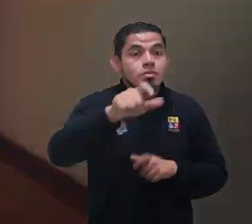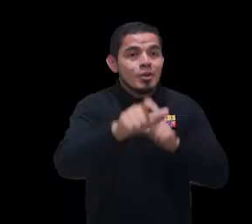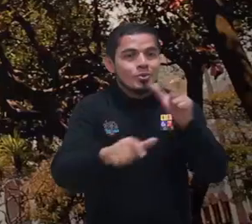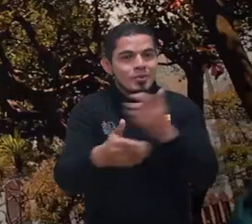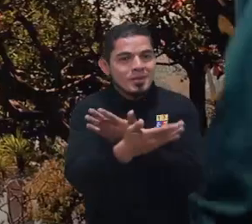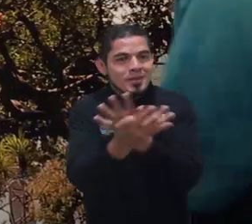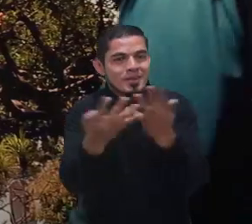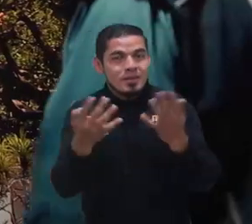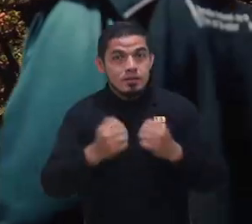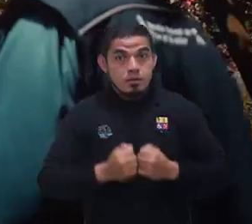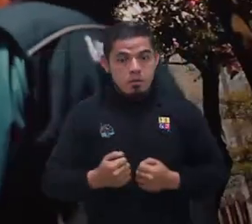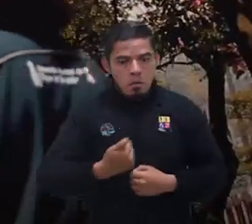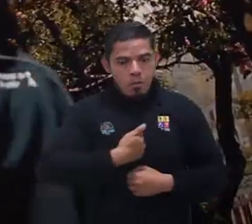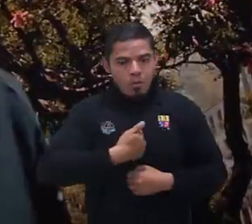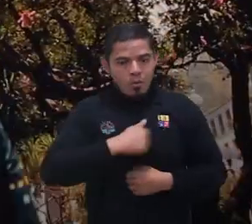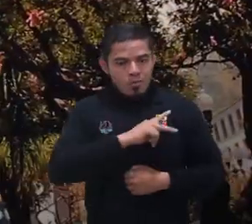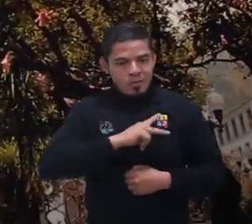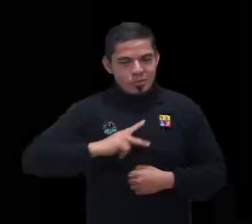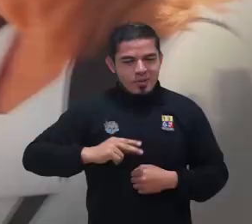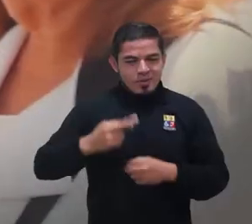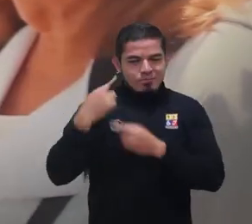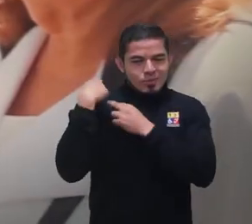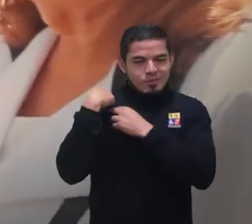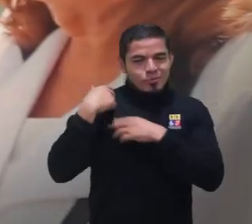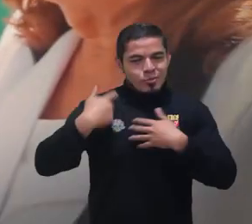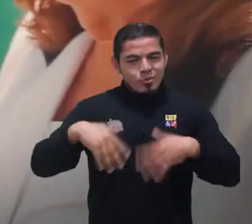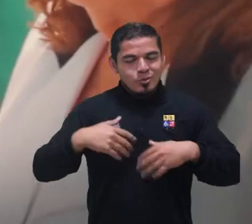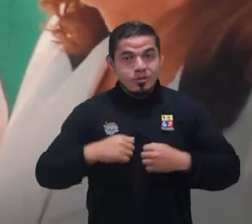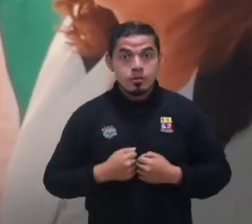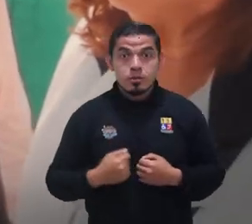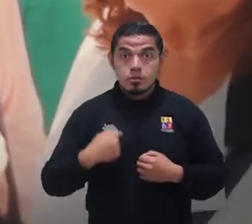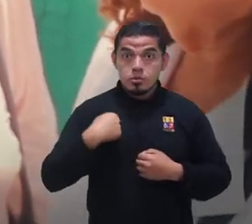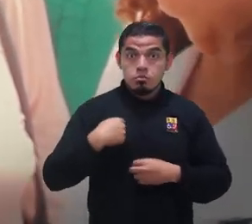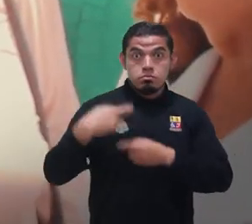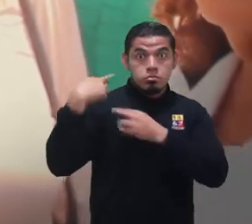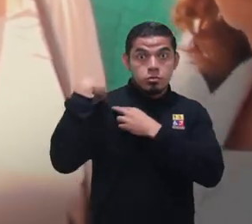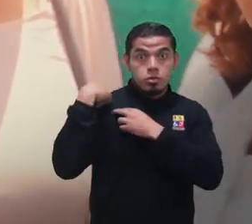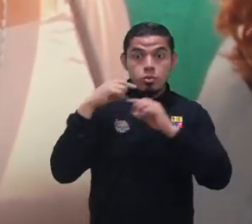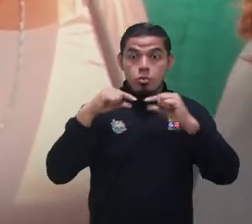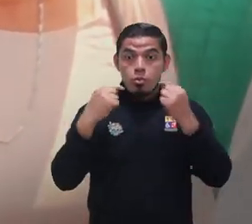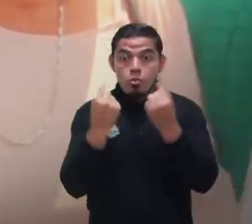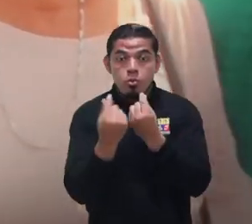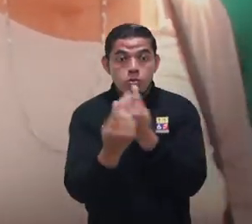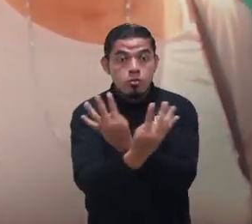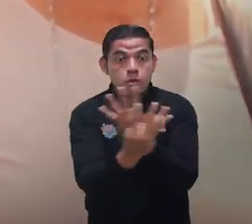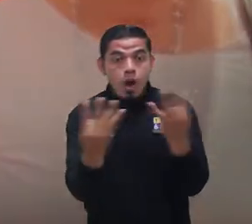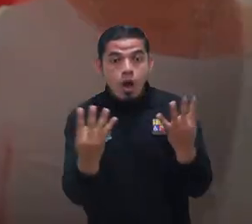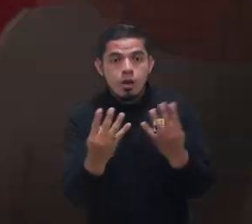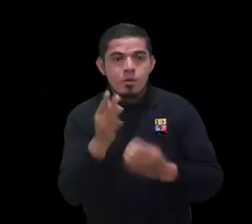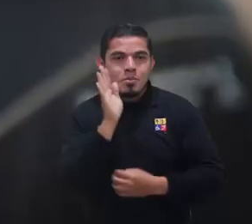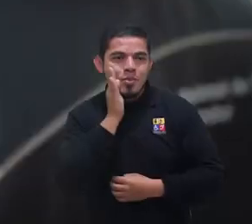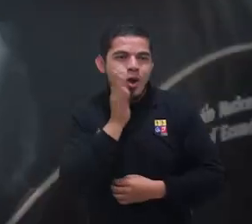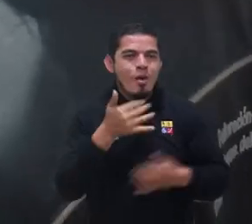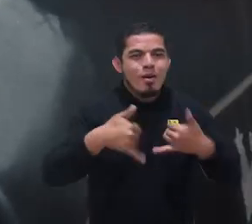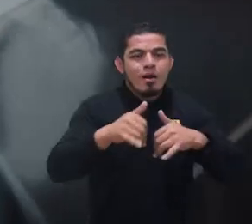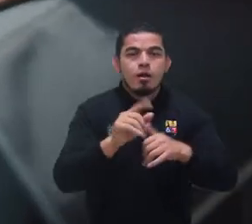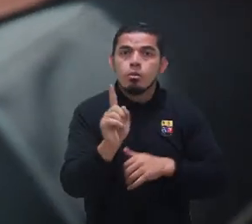para con los demás. Y para conmigo también. Ser responsable de un grupo no es broma.